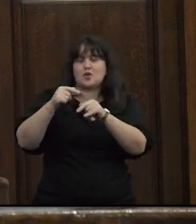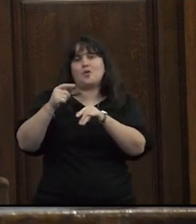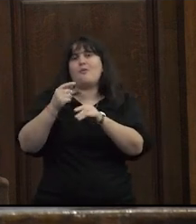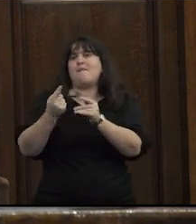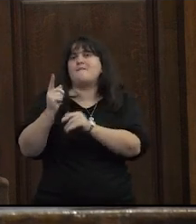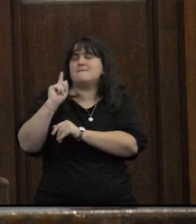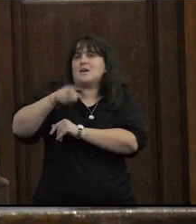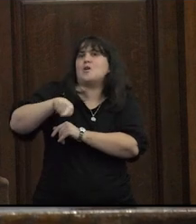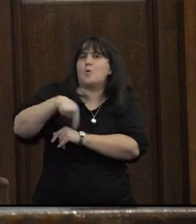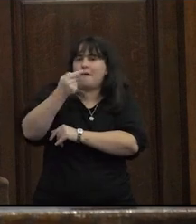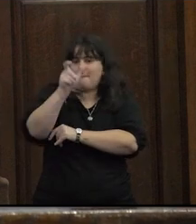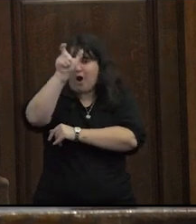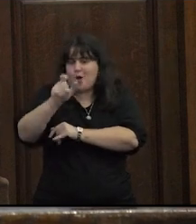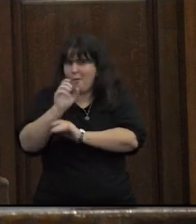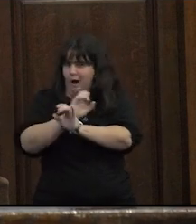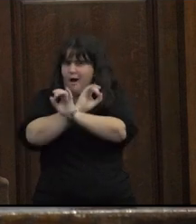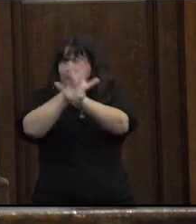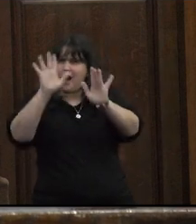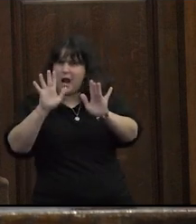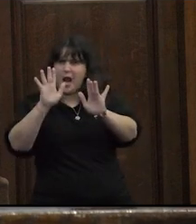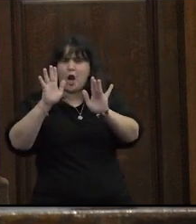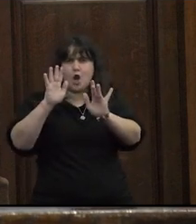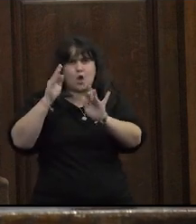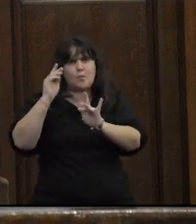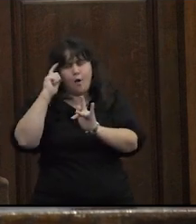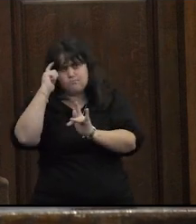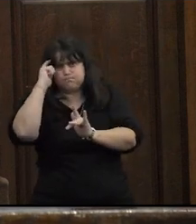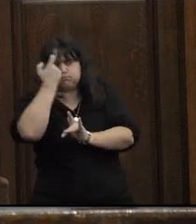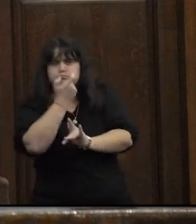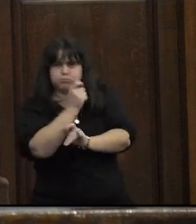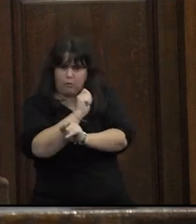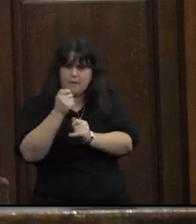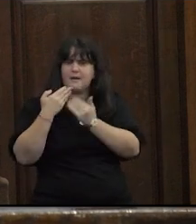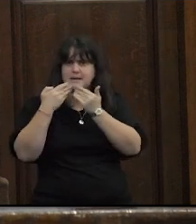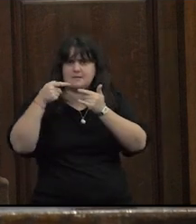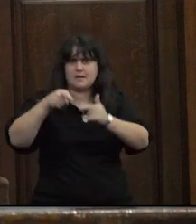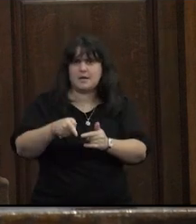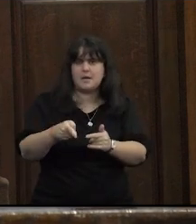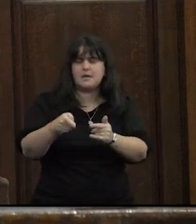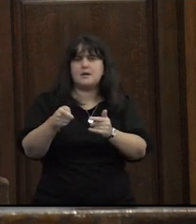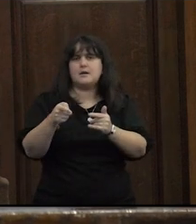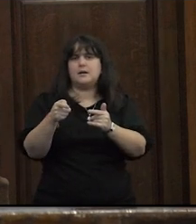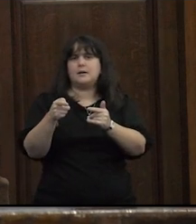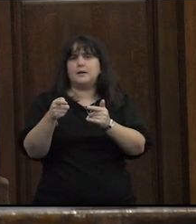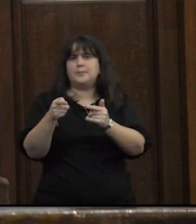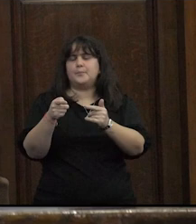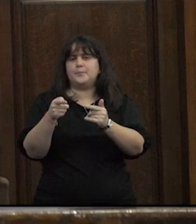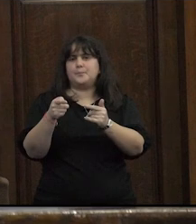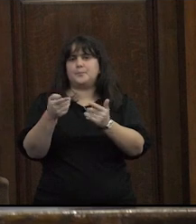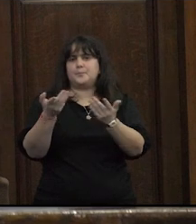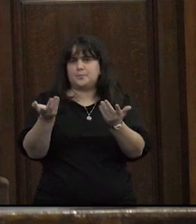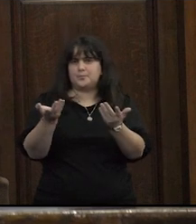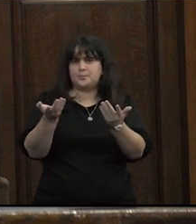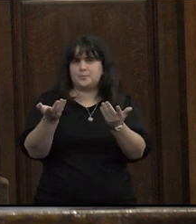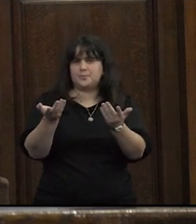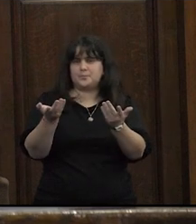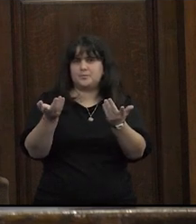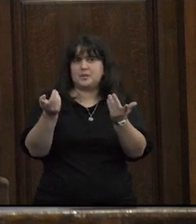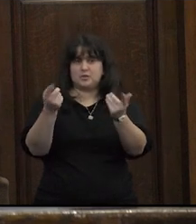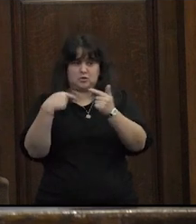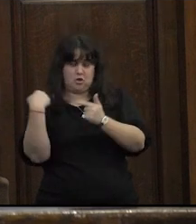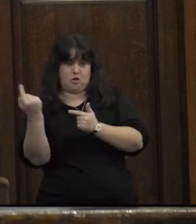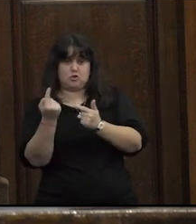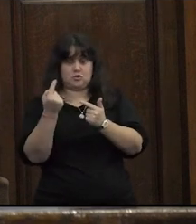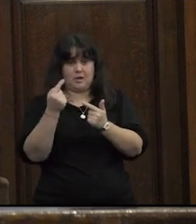sujeto esclarecido portador del cambio y este si